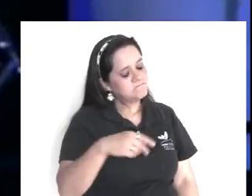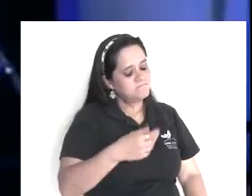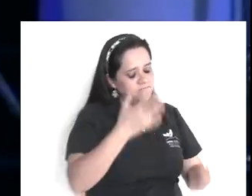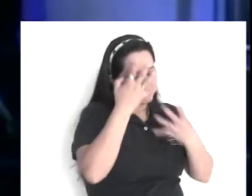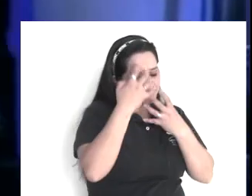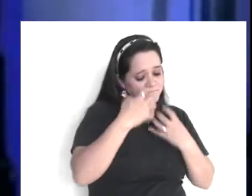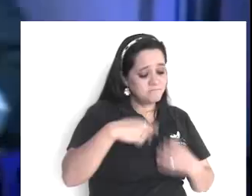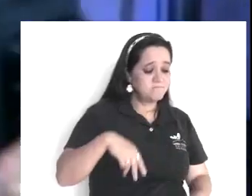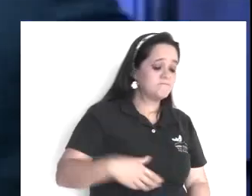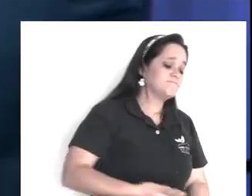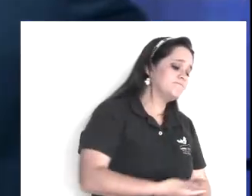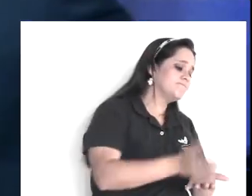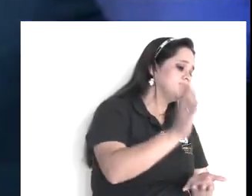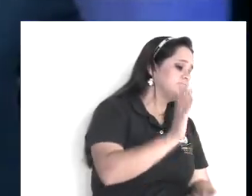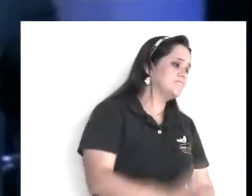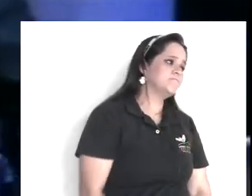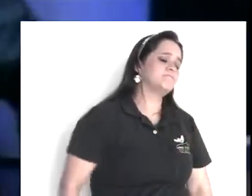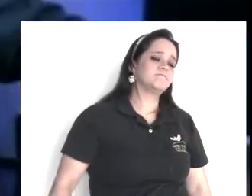eso me pasó a mí,